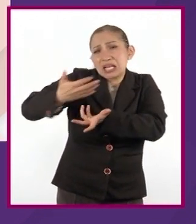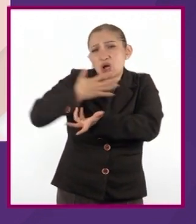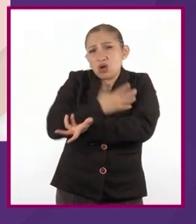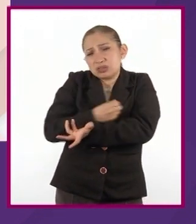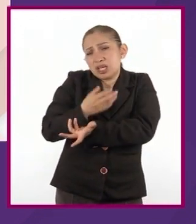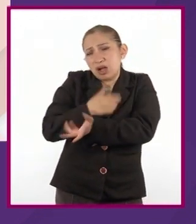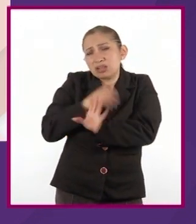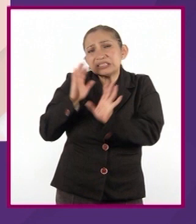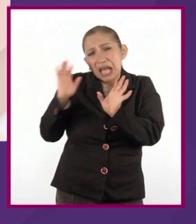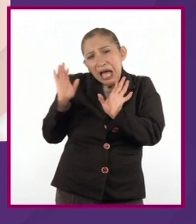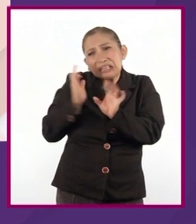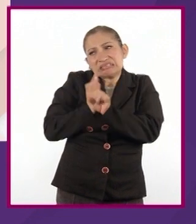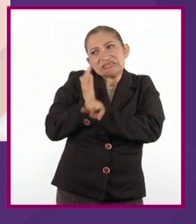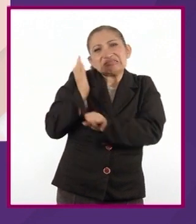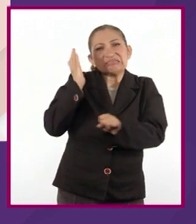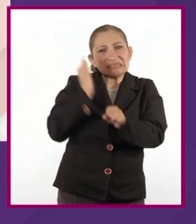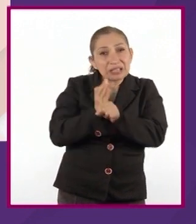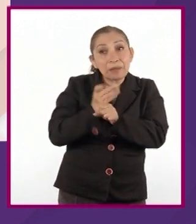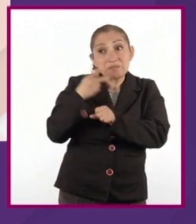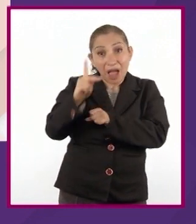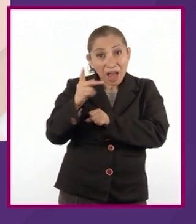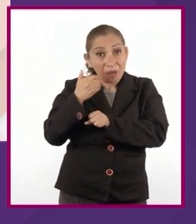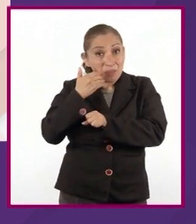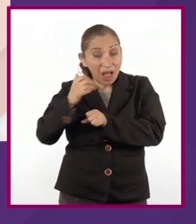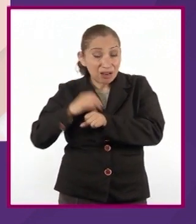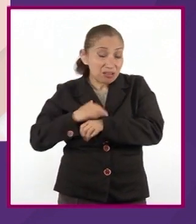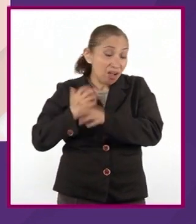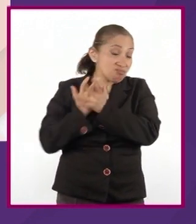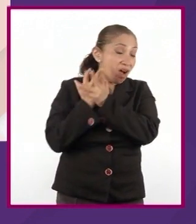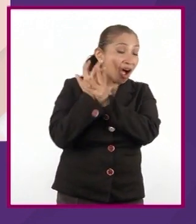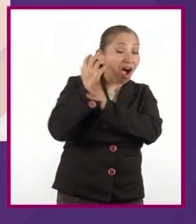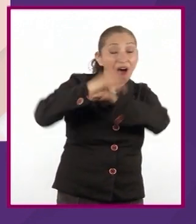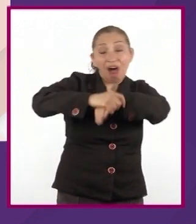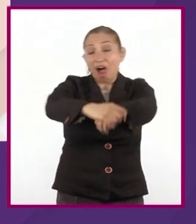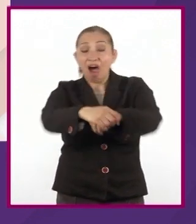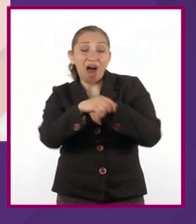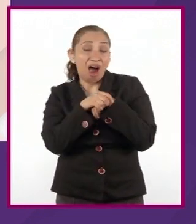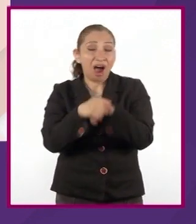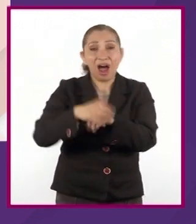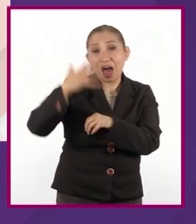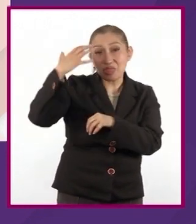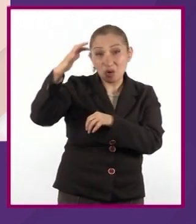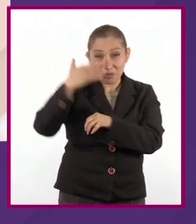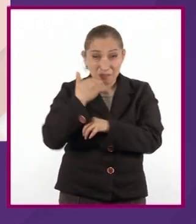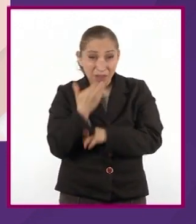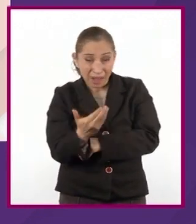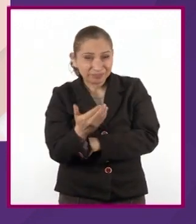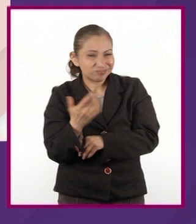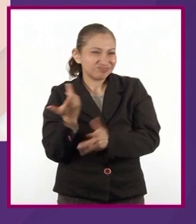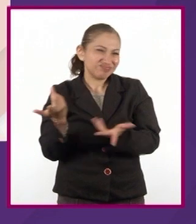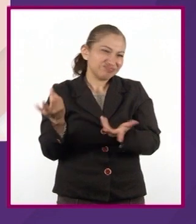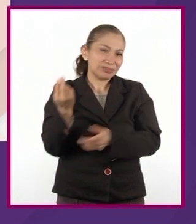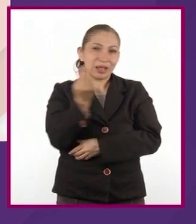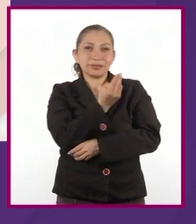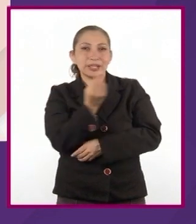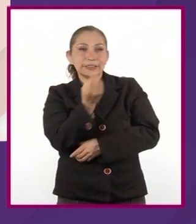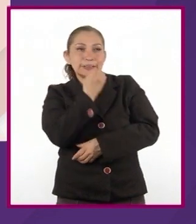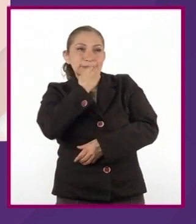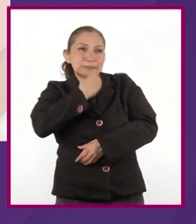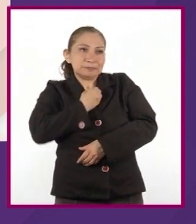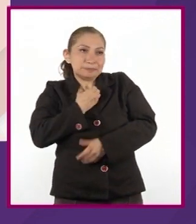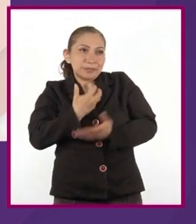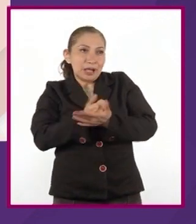lo cual es ya bastante. Pero llevarse razonablemente bien con un adulto incluye, a veces, tener